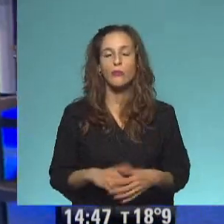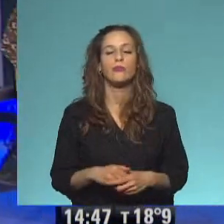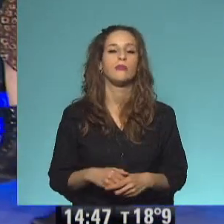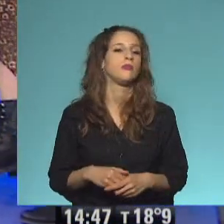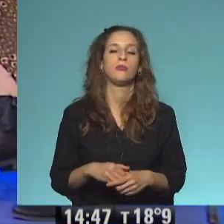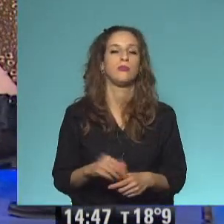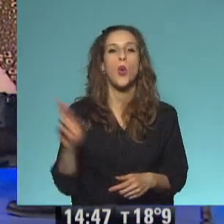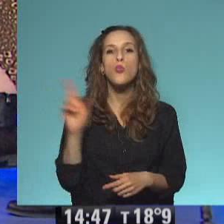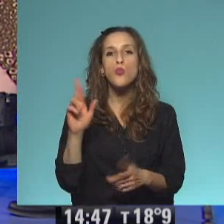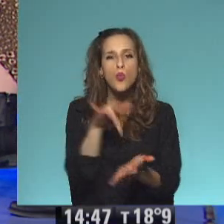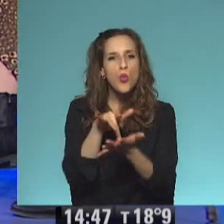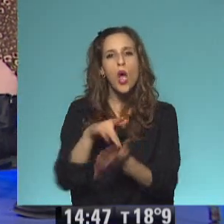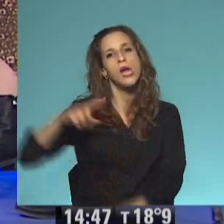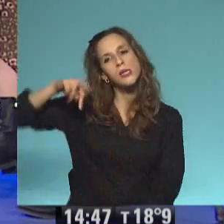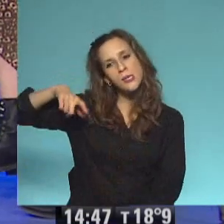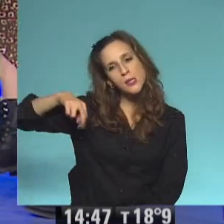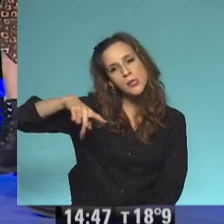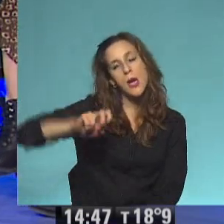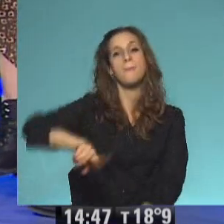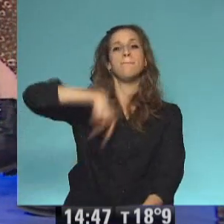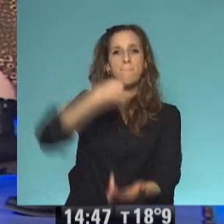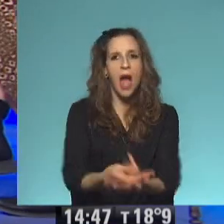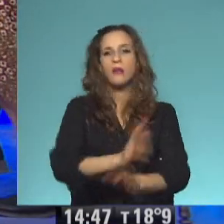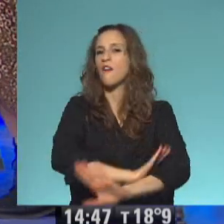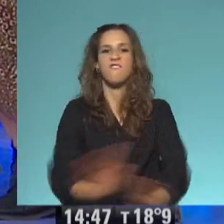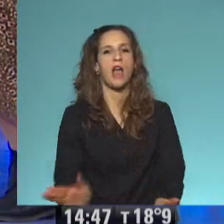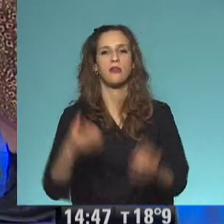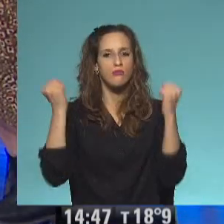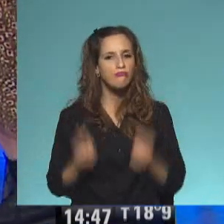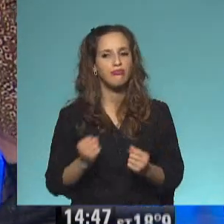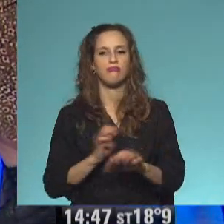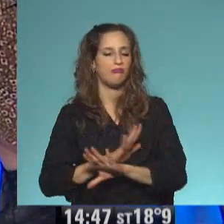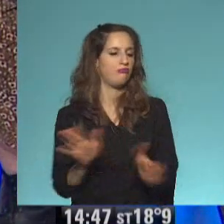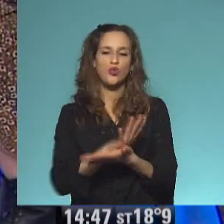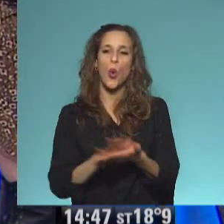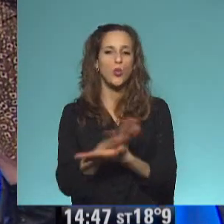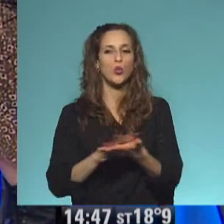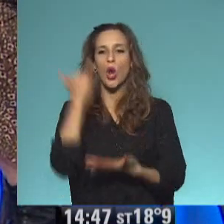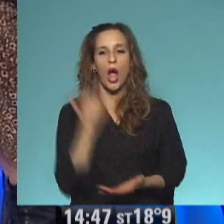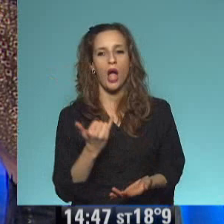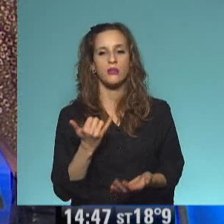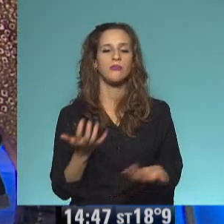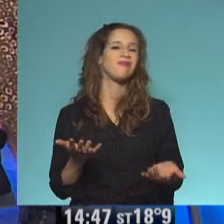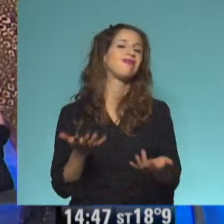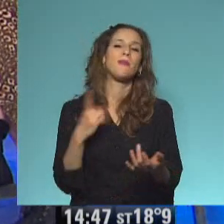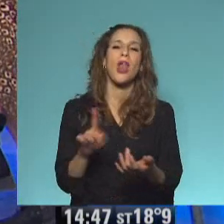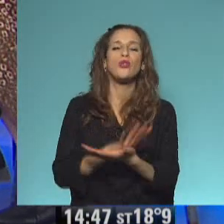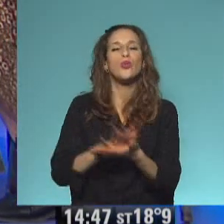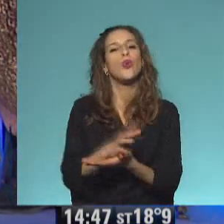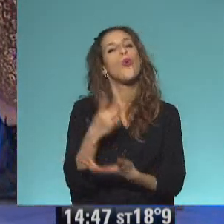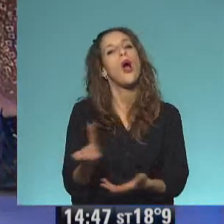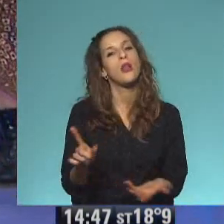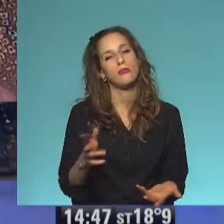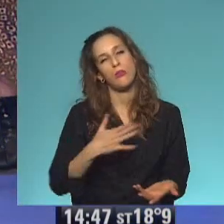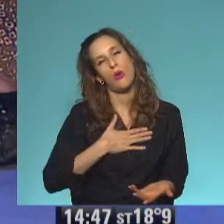cansó. Sí, dijo basta. Basta. Hasta acá llegué. Hasta acá llegué. ¿Y qué solución encontró? Una solución muy fea, pobrecito el gato,